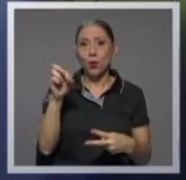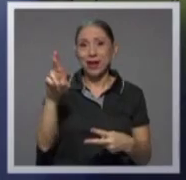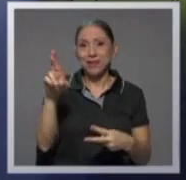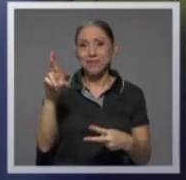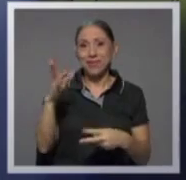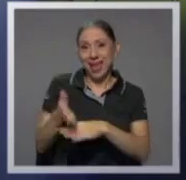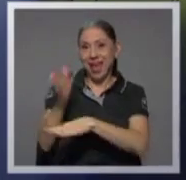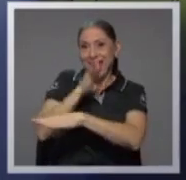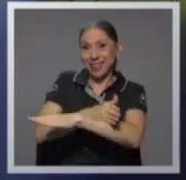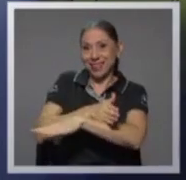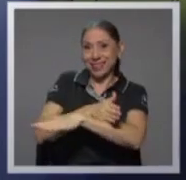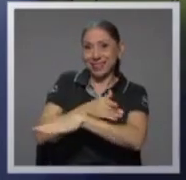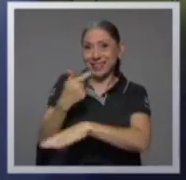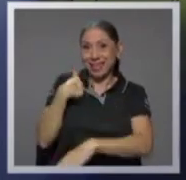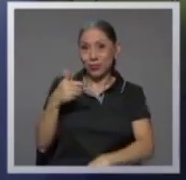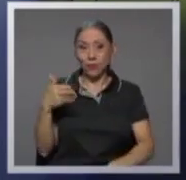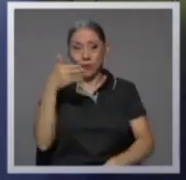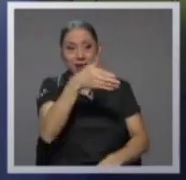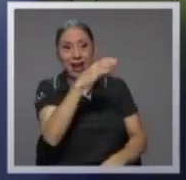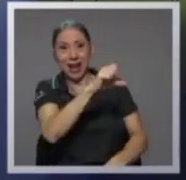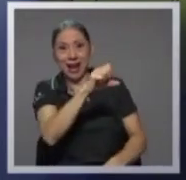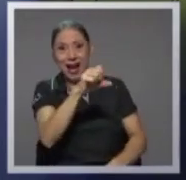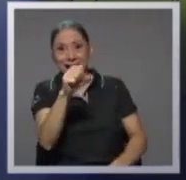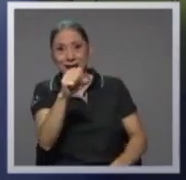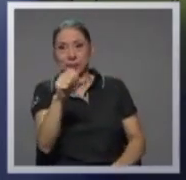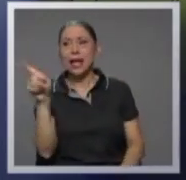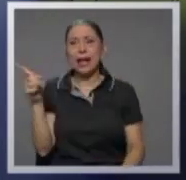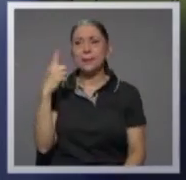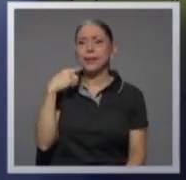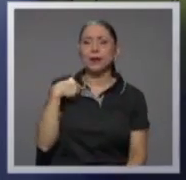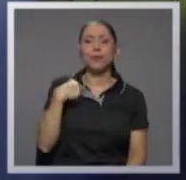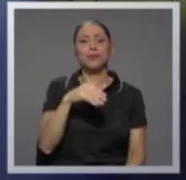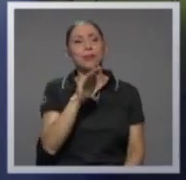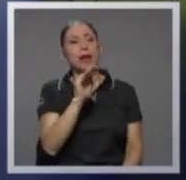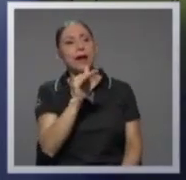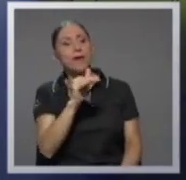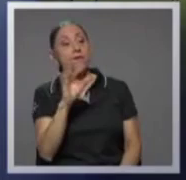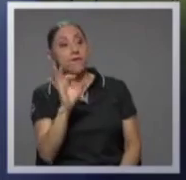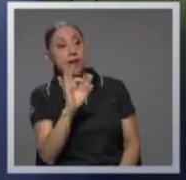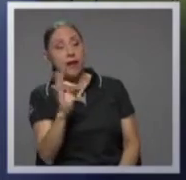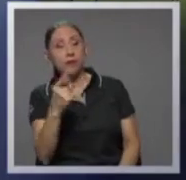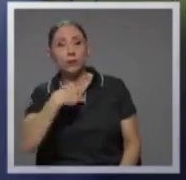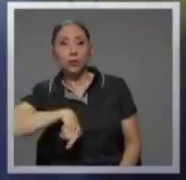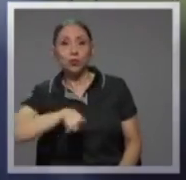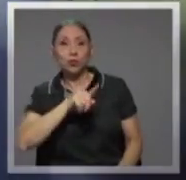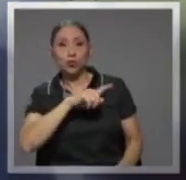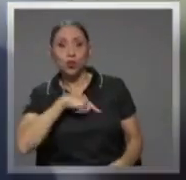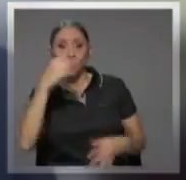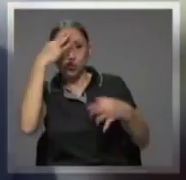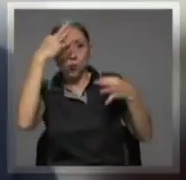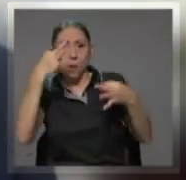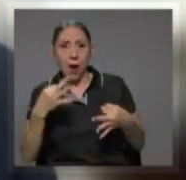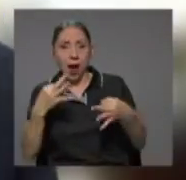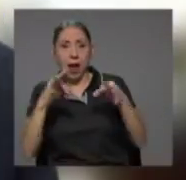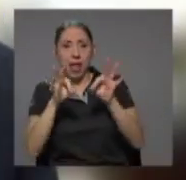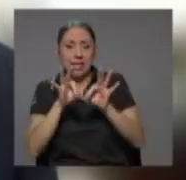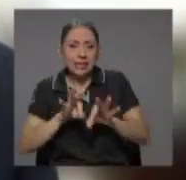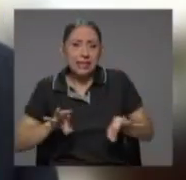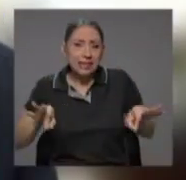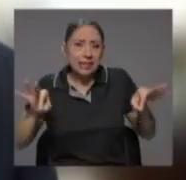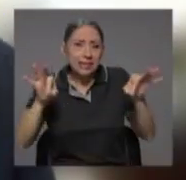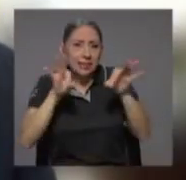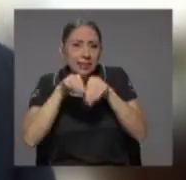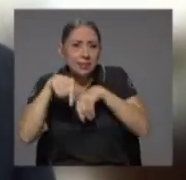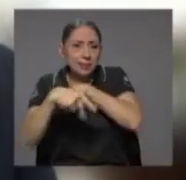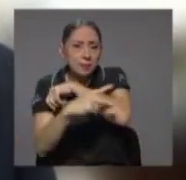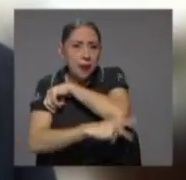me dijo, Fernando, estamos tomando una decisión trascendental para este país. Llevar la